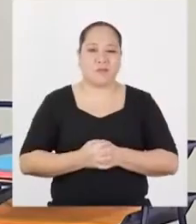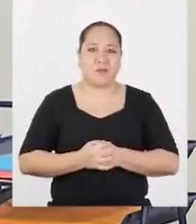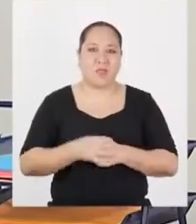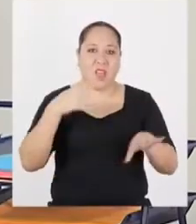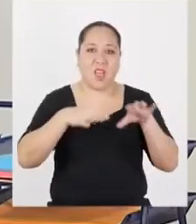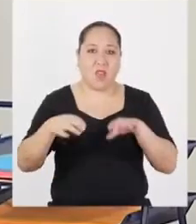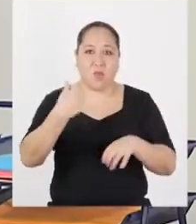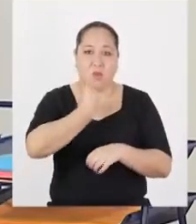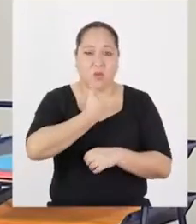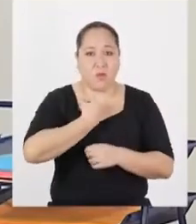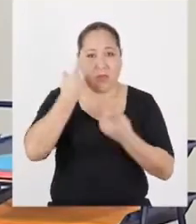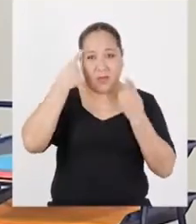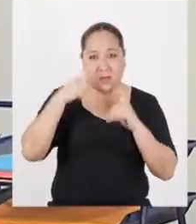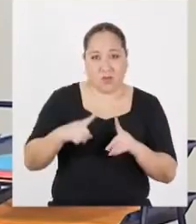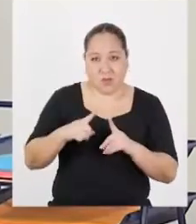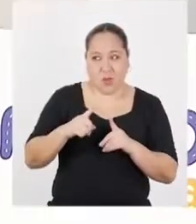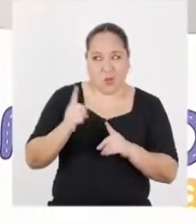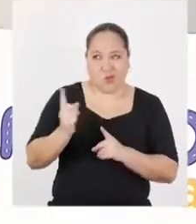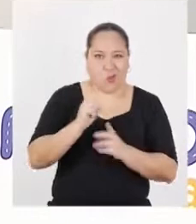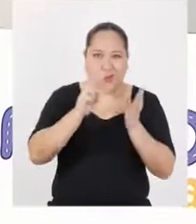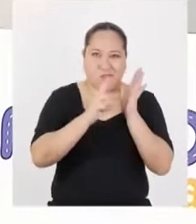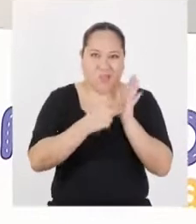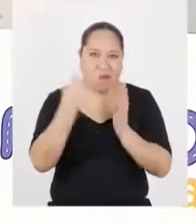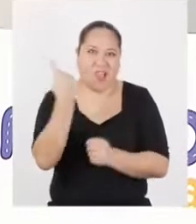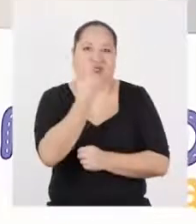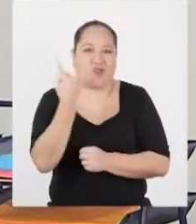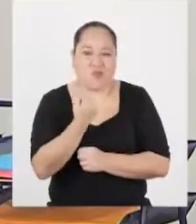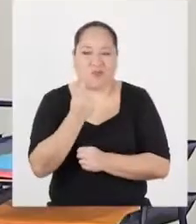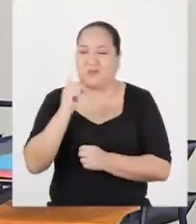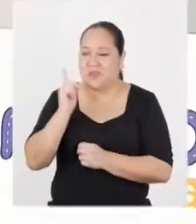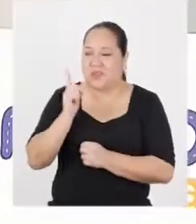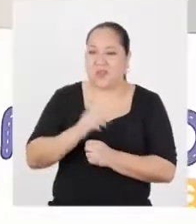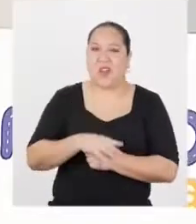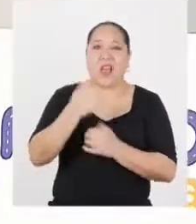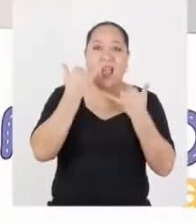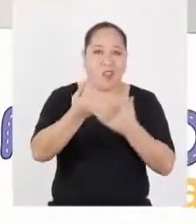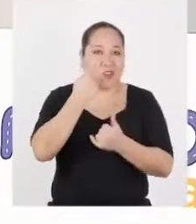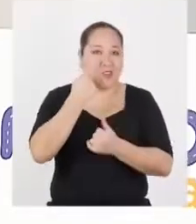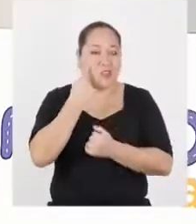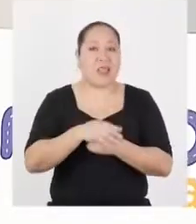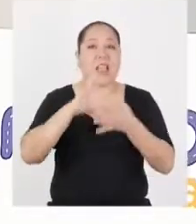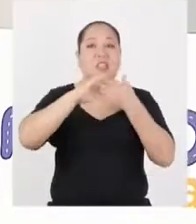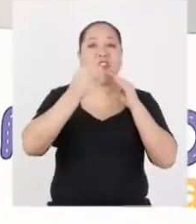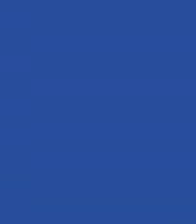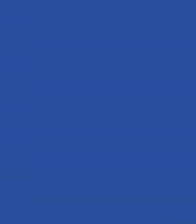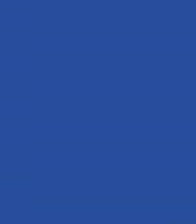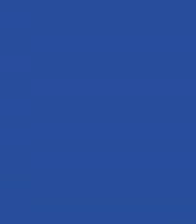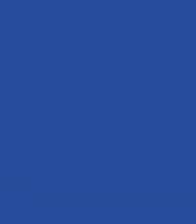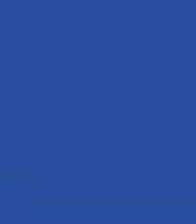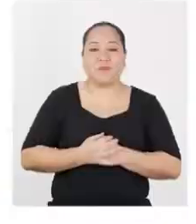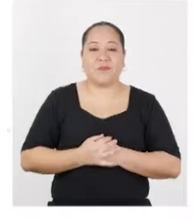Actuar con autonomía no quiere decir estar solo, ¿no? No, para nada. Conoceremos ahora la historia de Silvia.